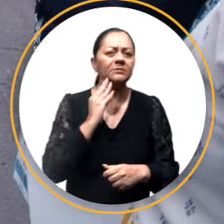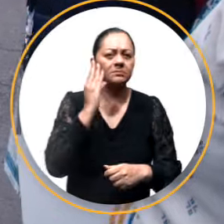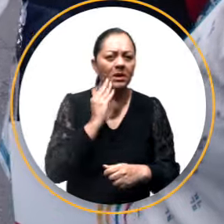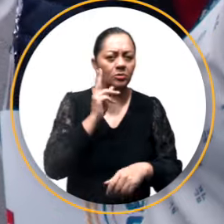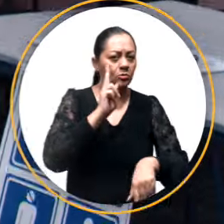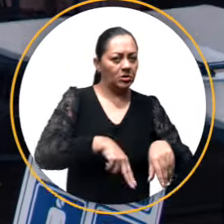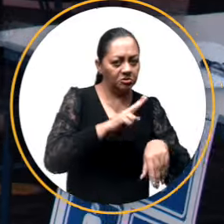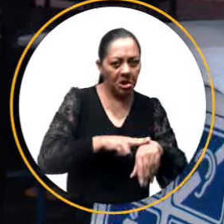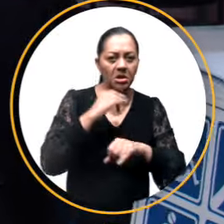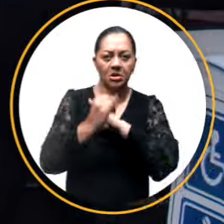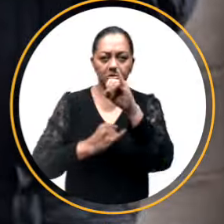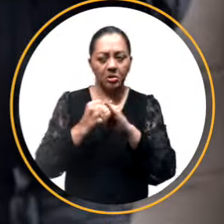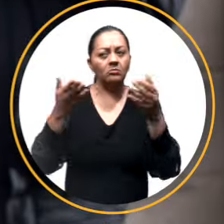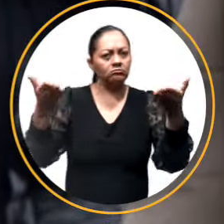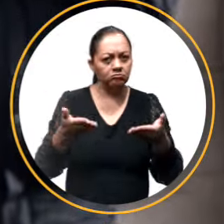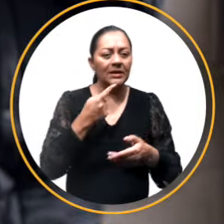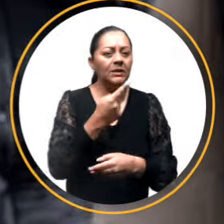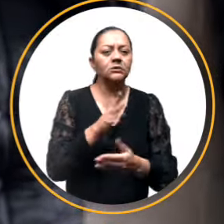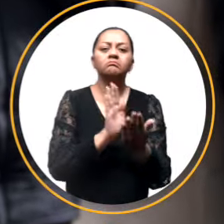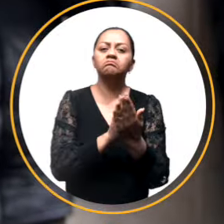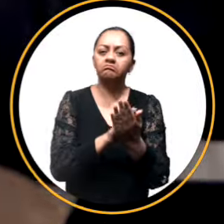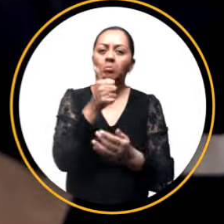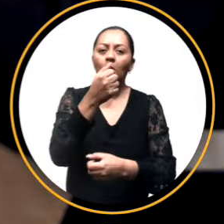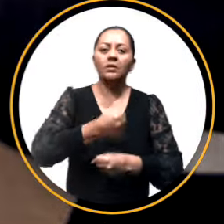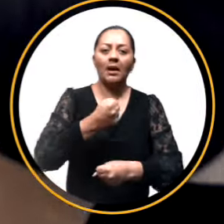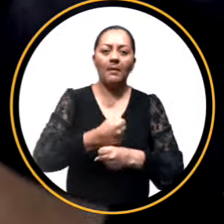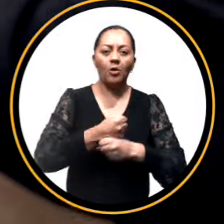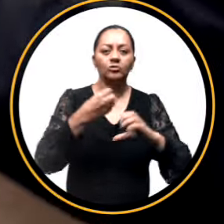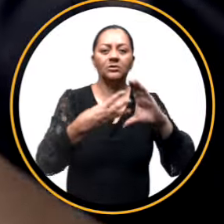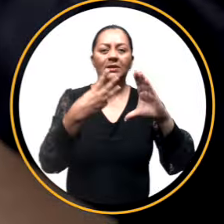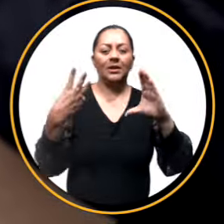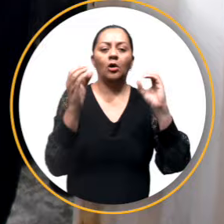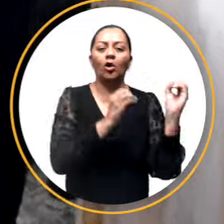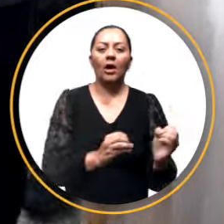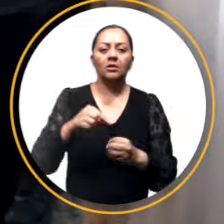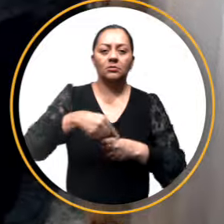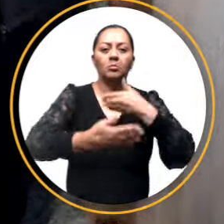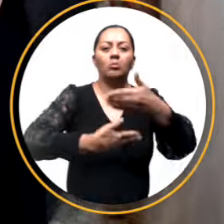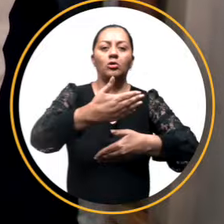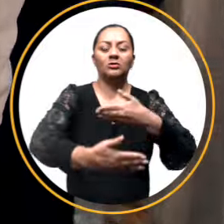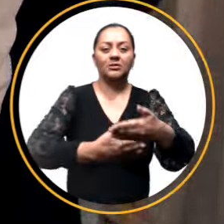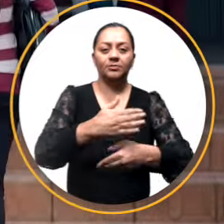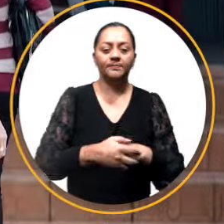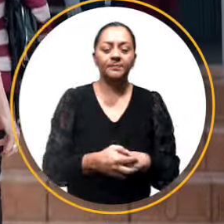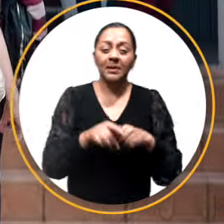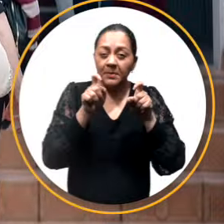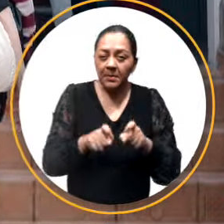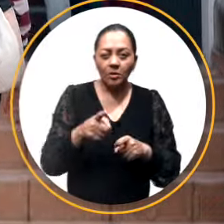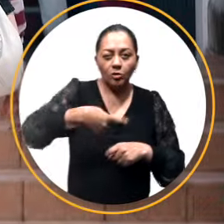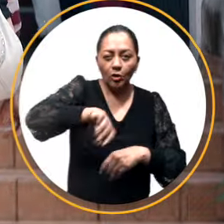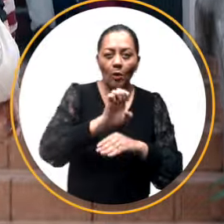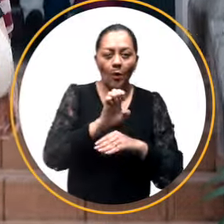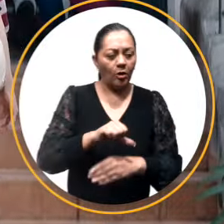Expertos nacionales e internacionales destacaron la labor del Consejo Nacional Electoral en la organización de este proceso. El civismo